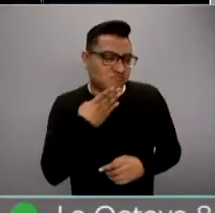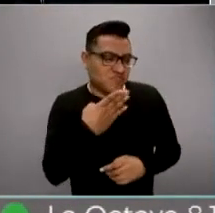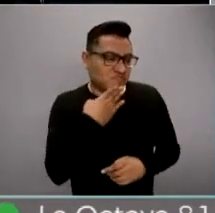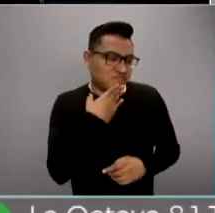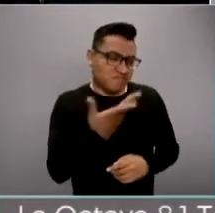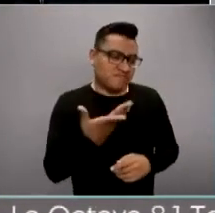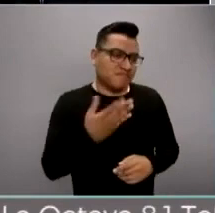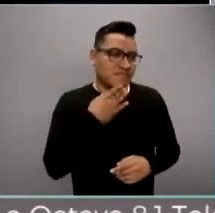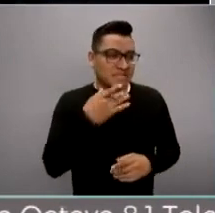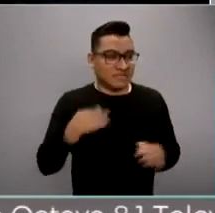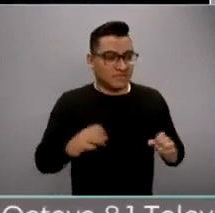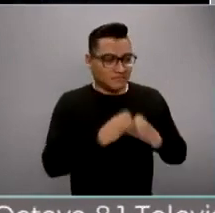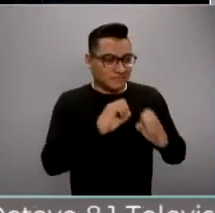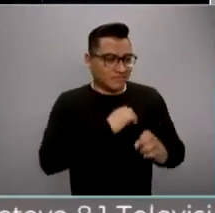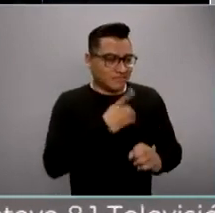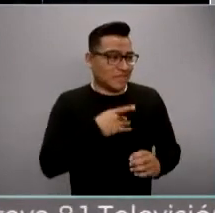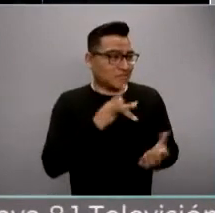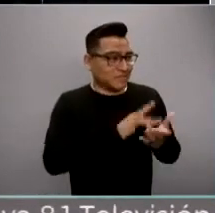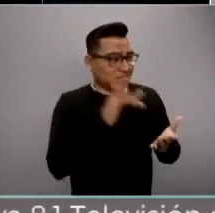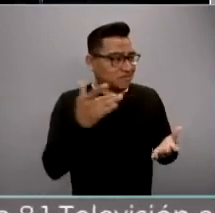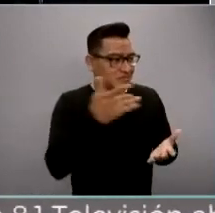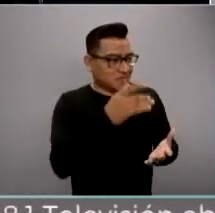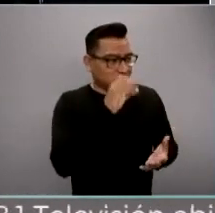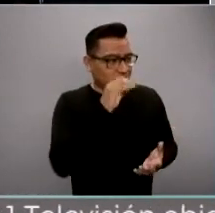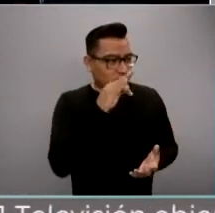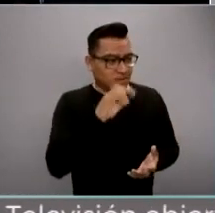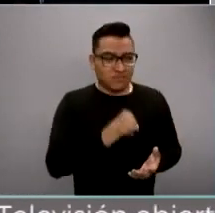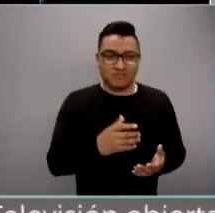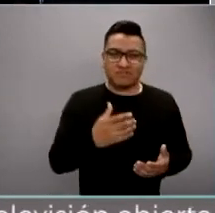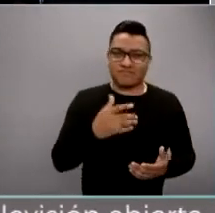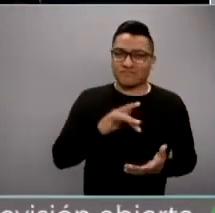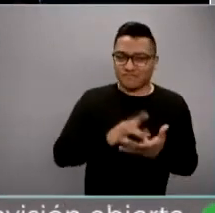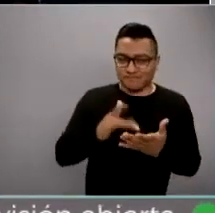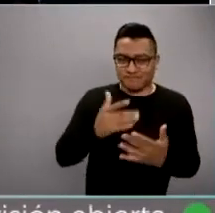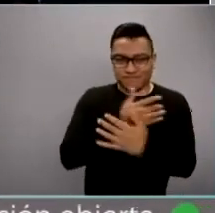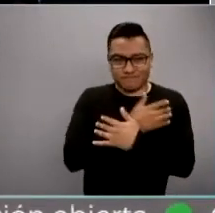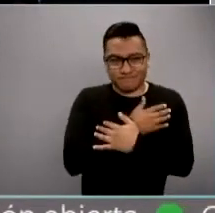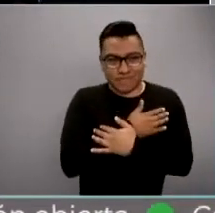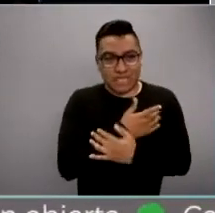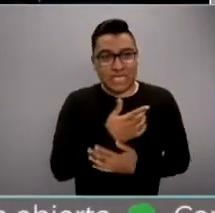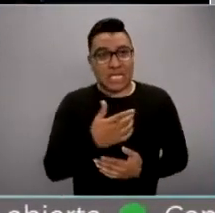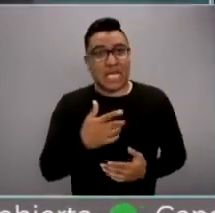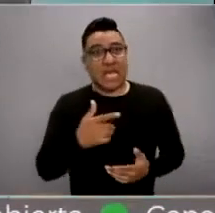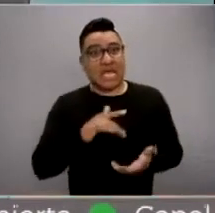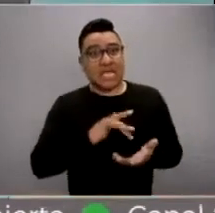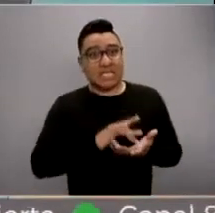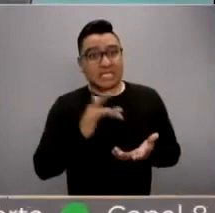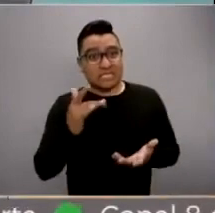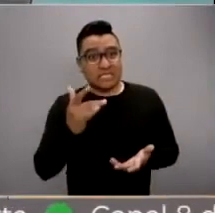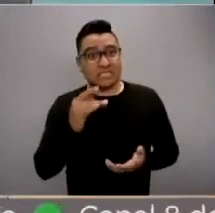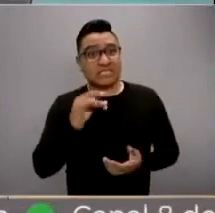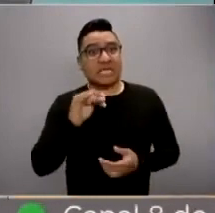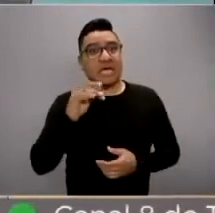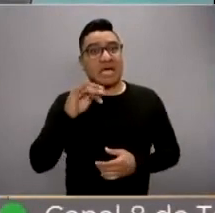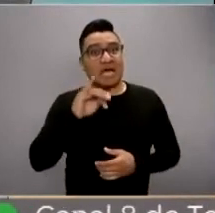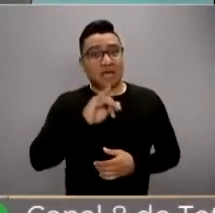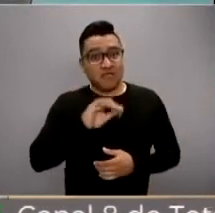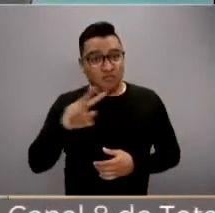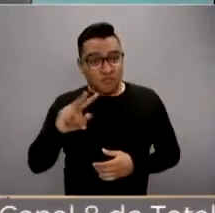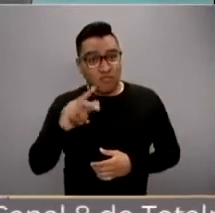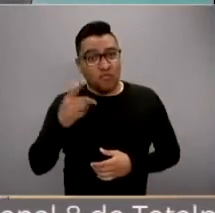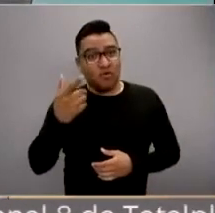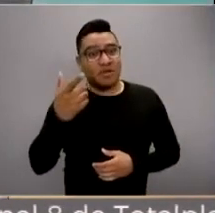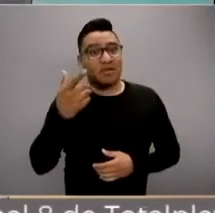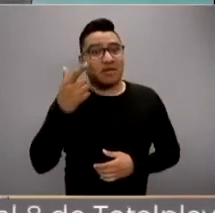en esta epidemia. Gracias, Ofelia. Y pues gracias a ustedes, un abrazo. Y pues gracias a Gabriela Herrera y a Julio César Reyes